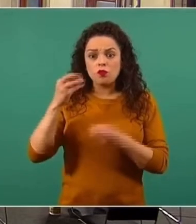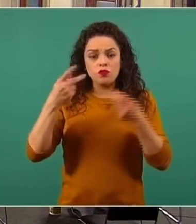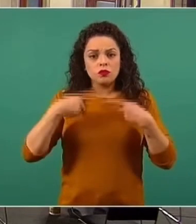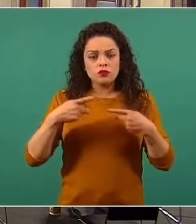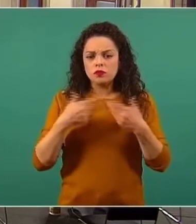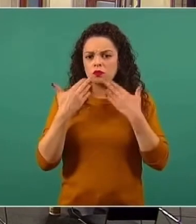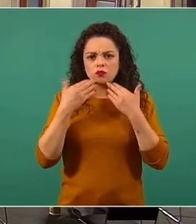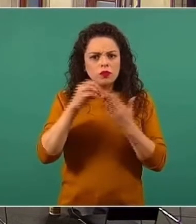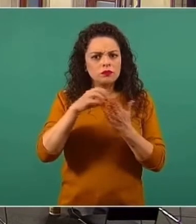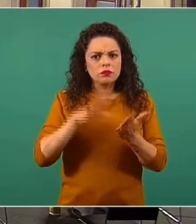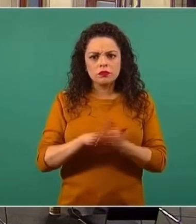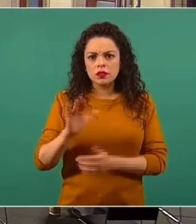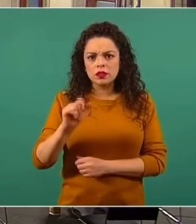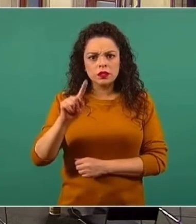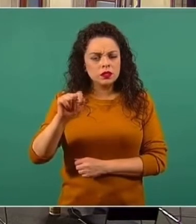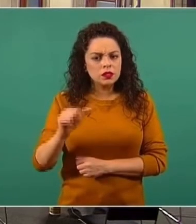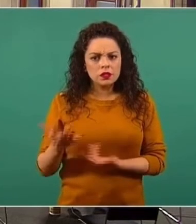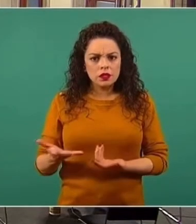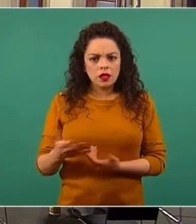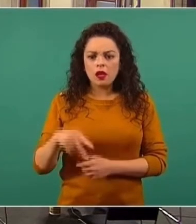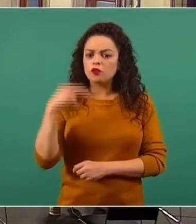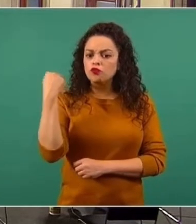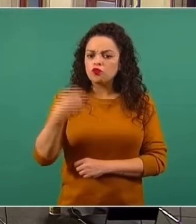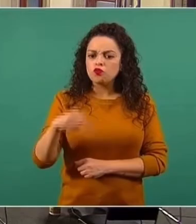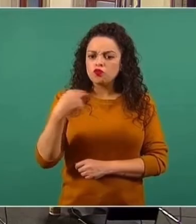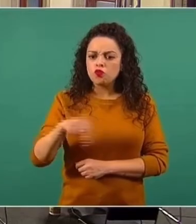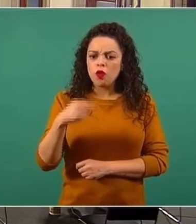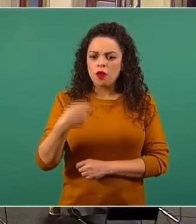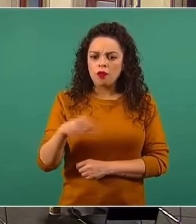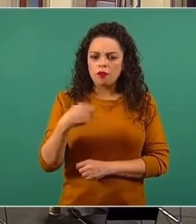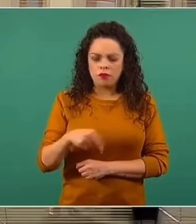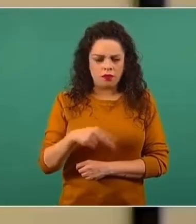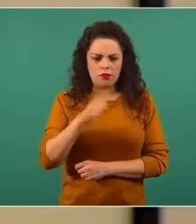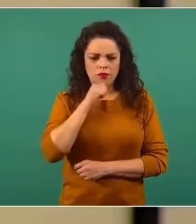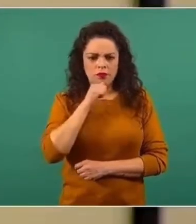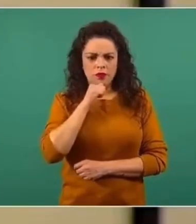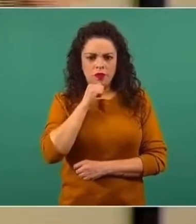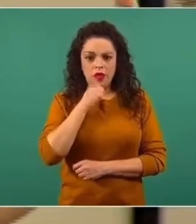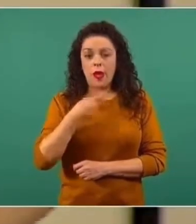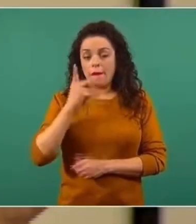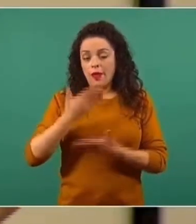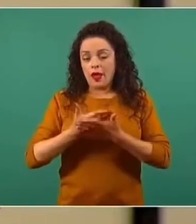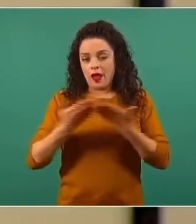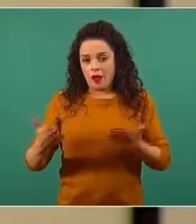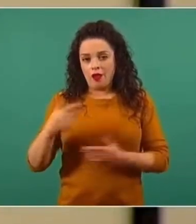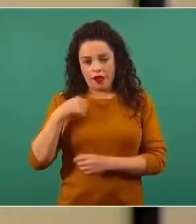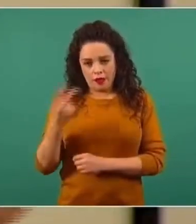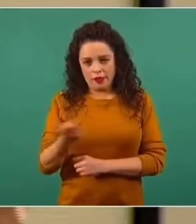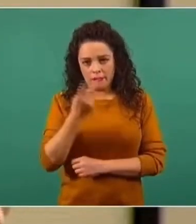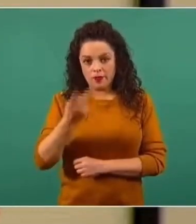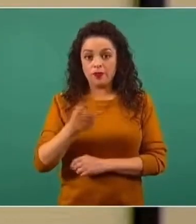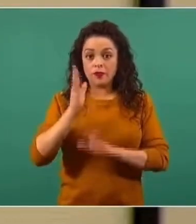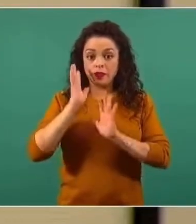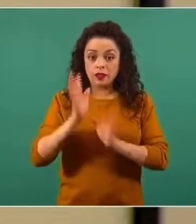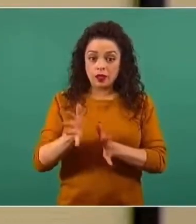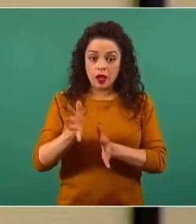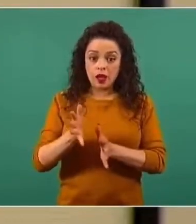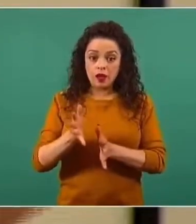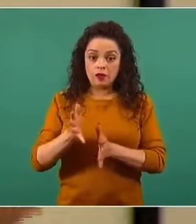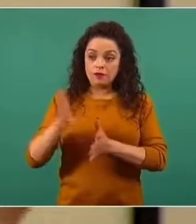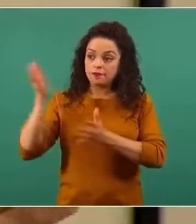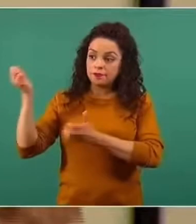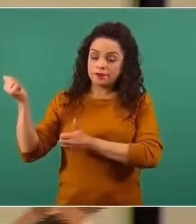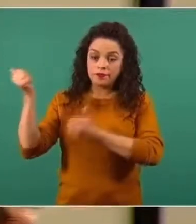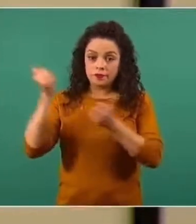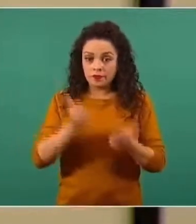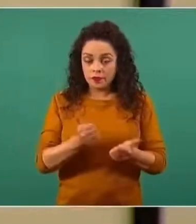cita, que no le correspondía por el apellido. Entonces, uno se preguntaría si ahora con el aumento de las dosis